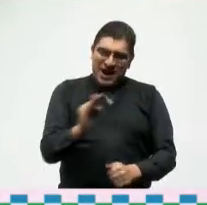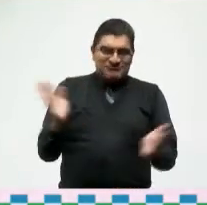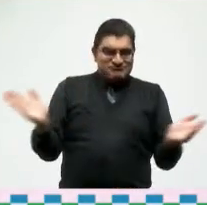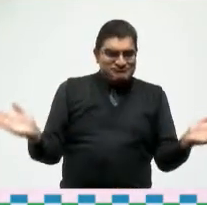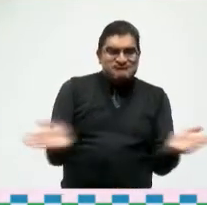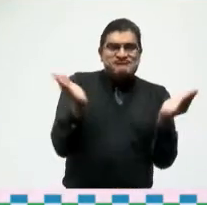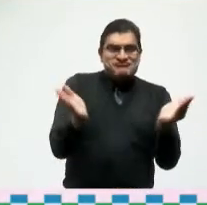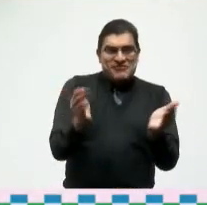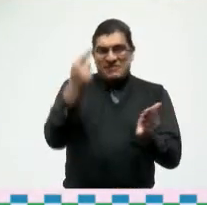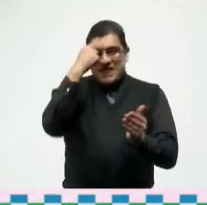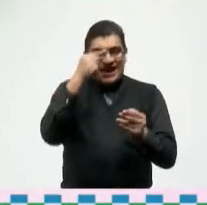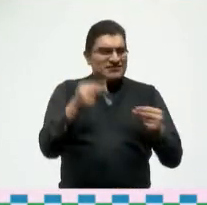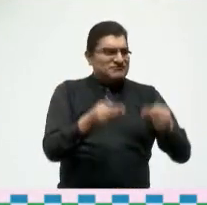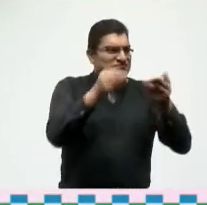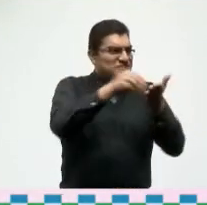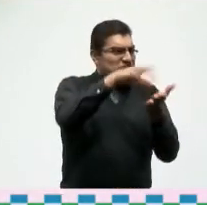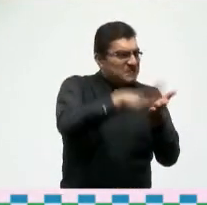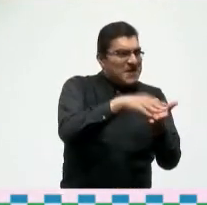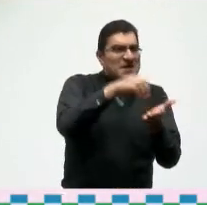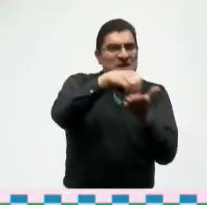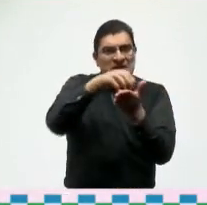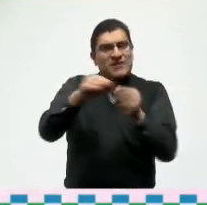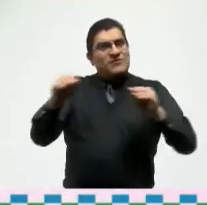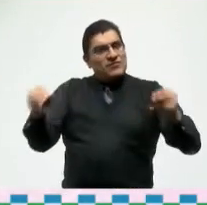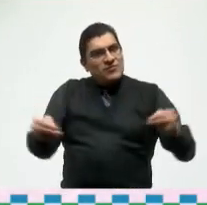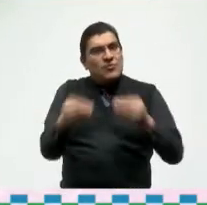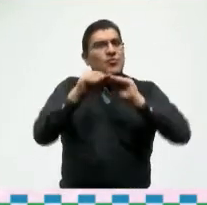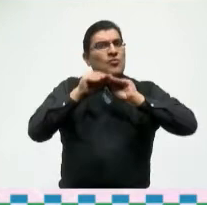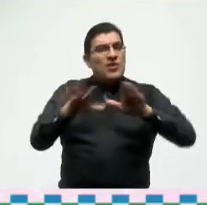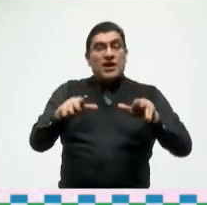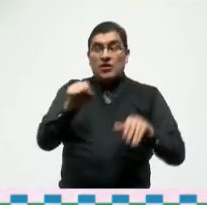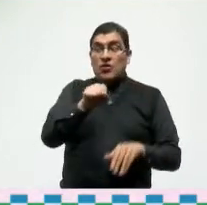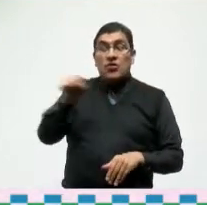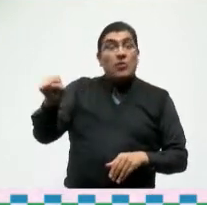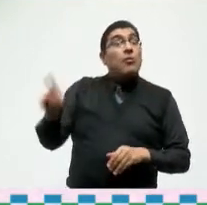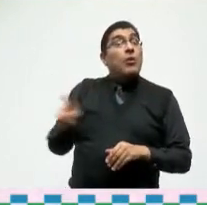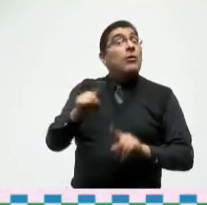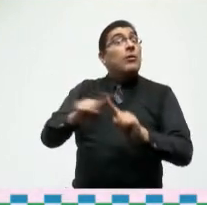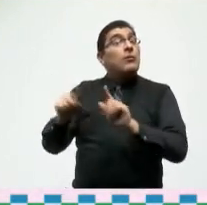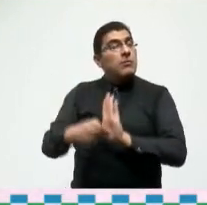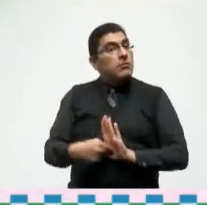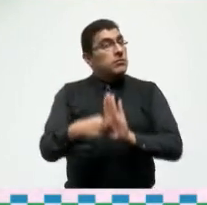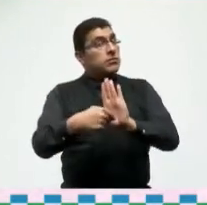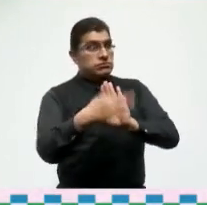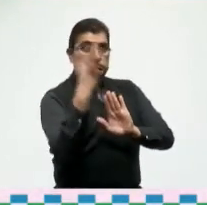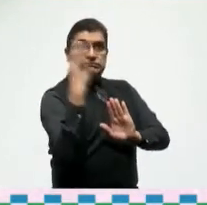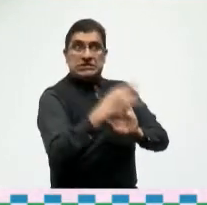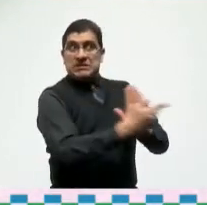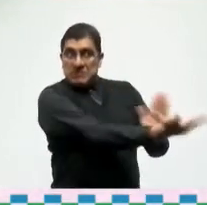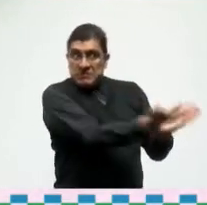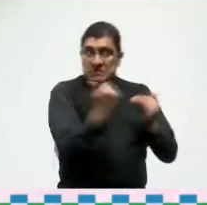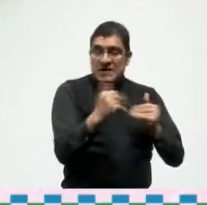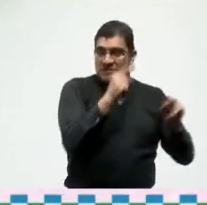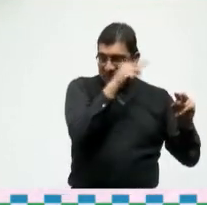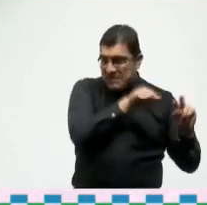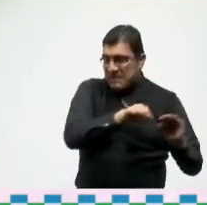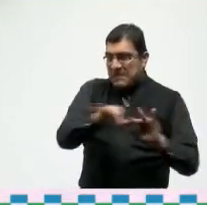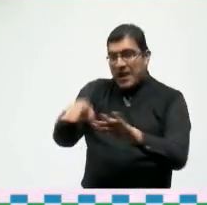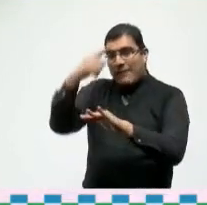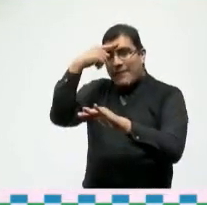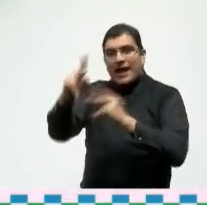incentivar las citas de negocios y promover a nuestros pueblos mágicos como excelentes opciones de viaje